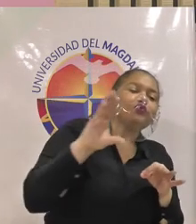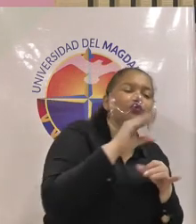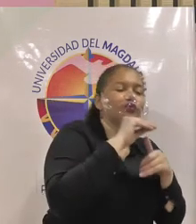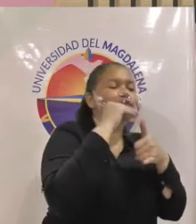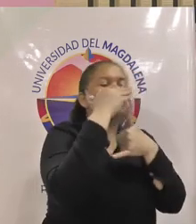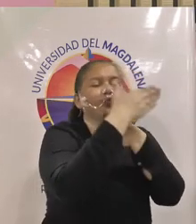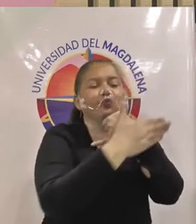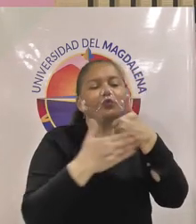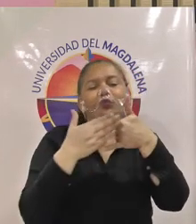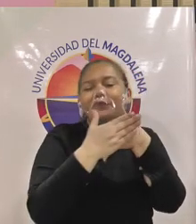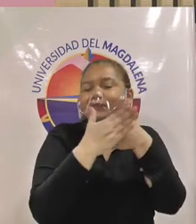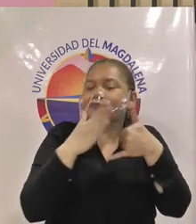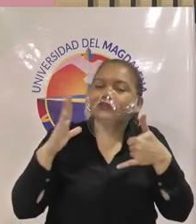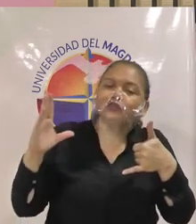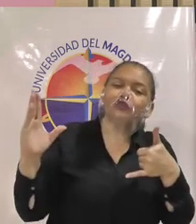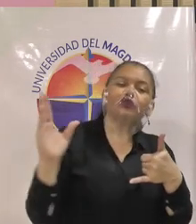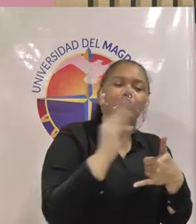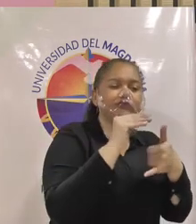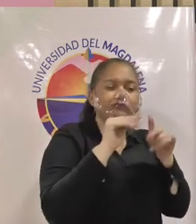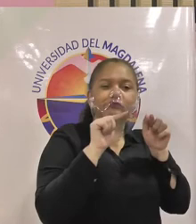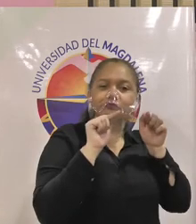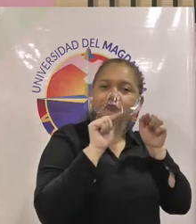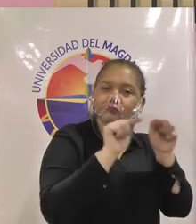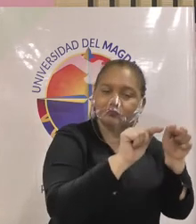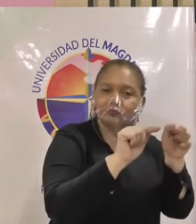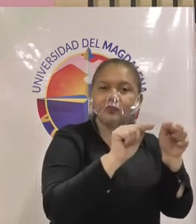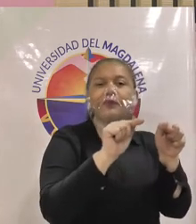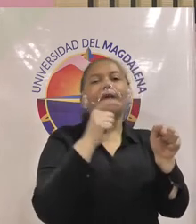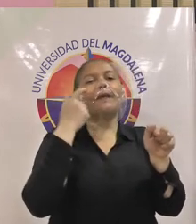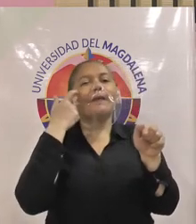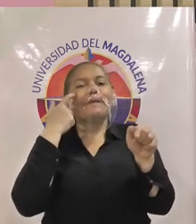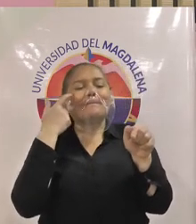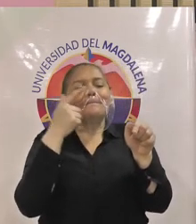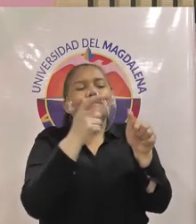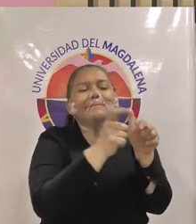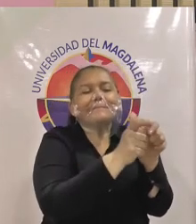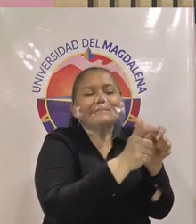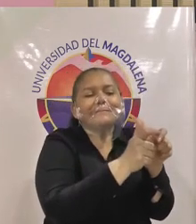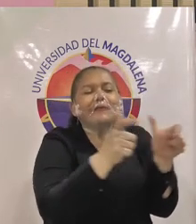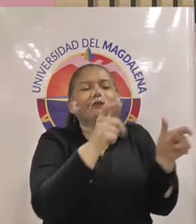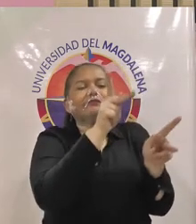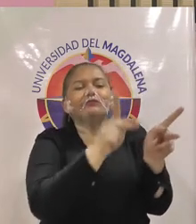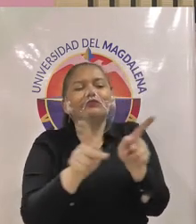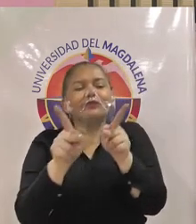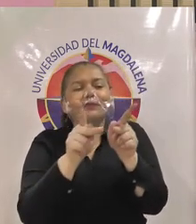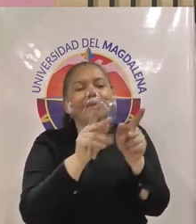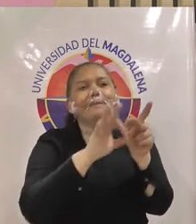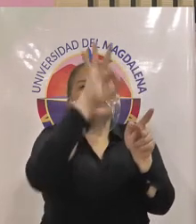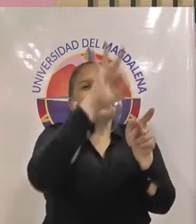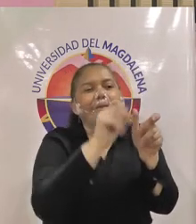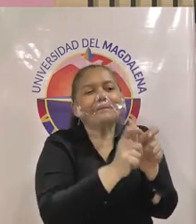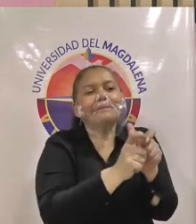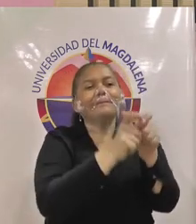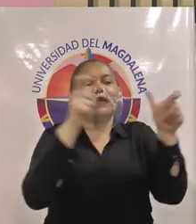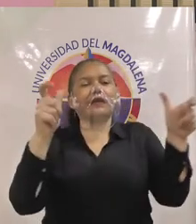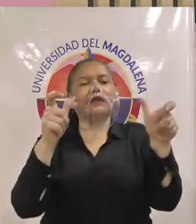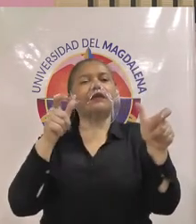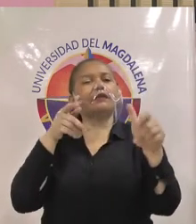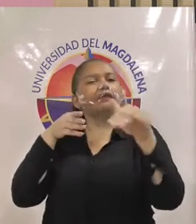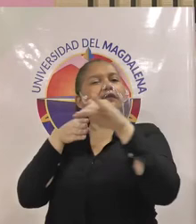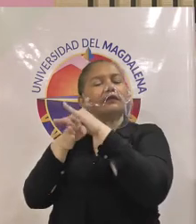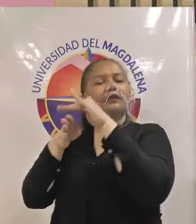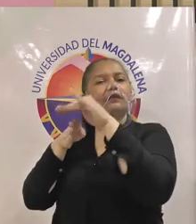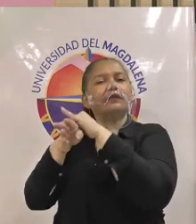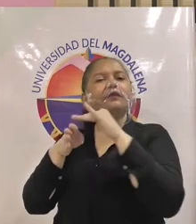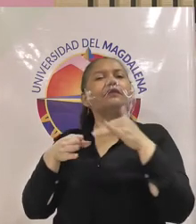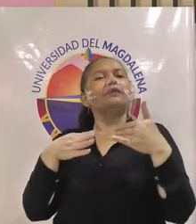porcentaje de estudiantes ya que el índice es muy inferior ¿de qué manera se plantea